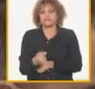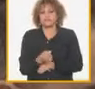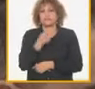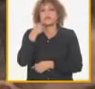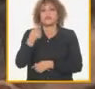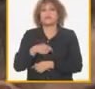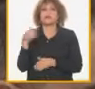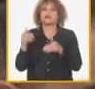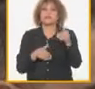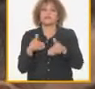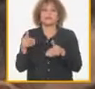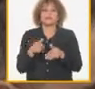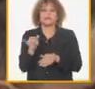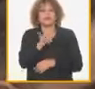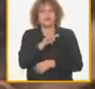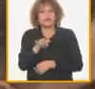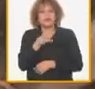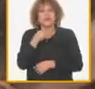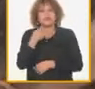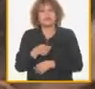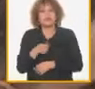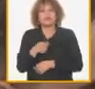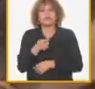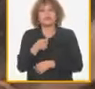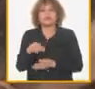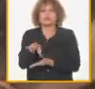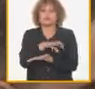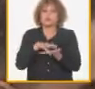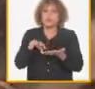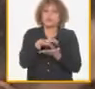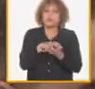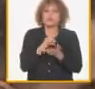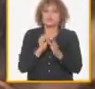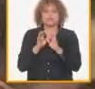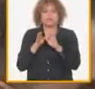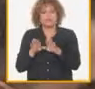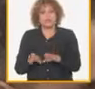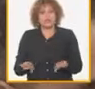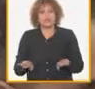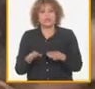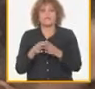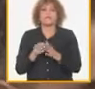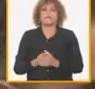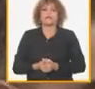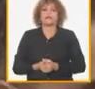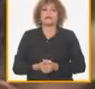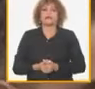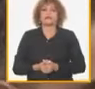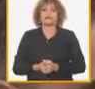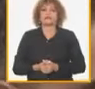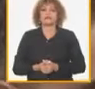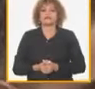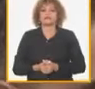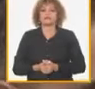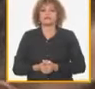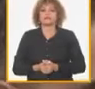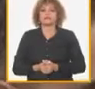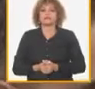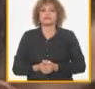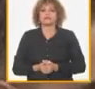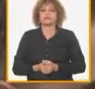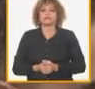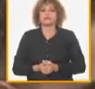participen bueno pues también vivir en climas de orden de tranquilidad ciudadana y ahí y hacia ahí hemos dirigido un grupo de